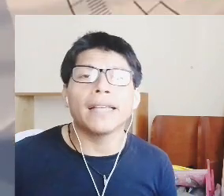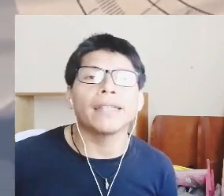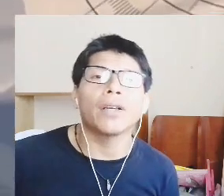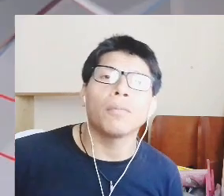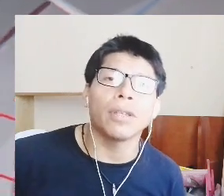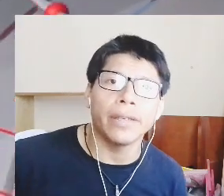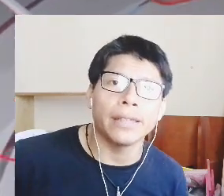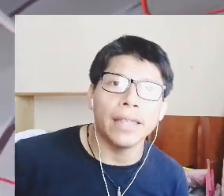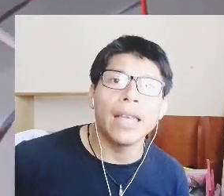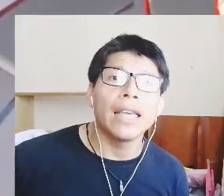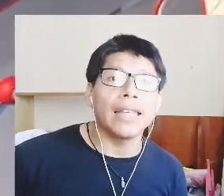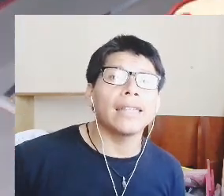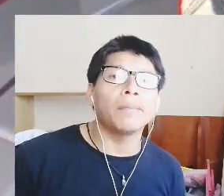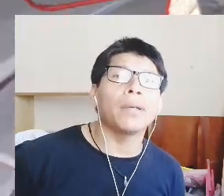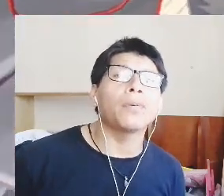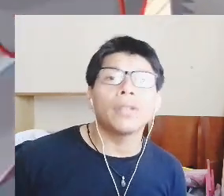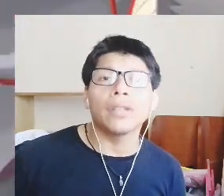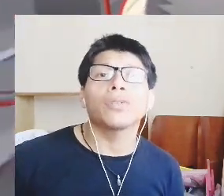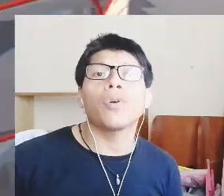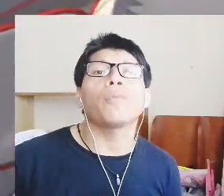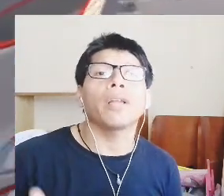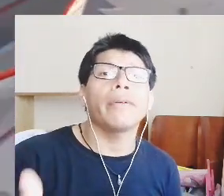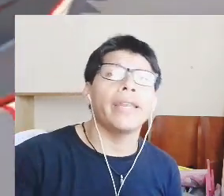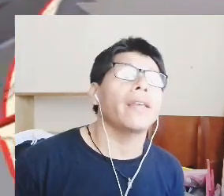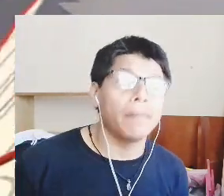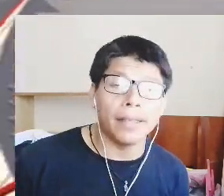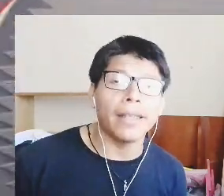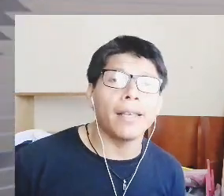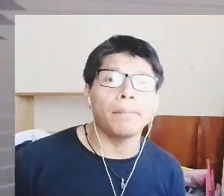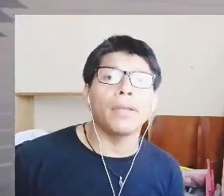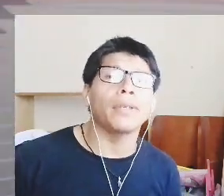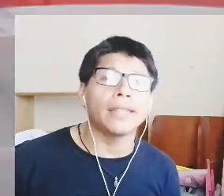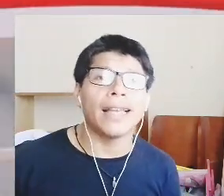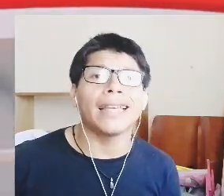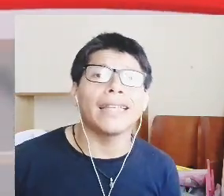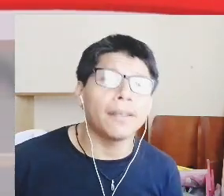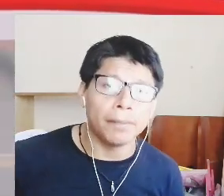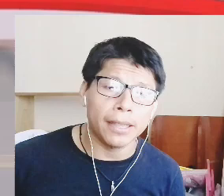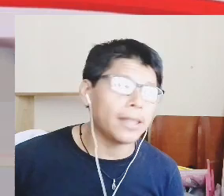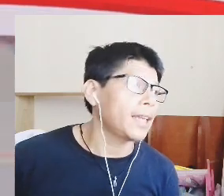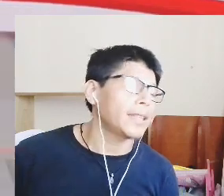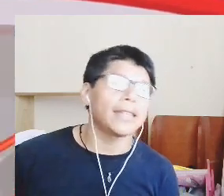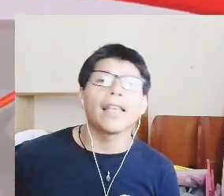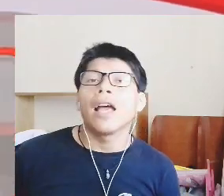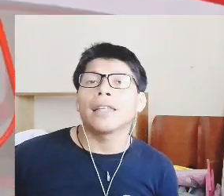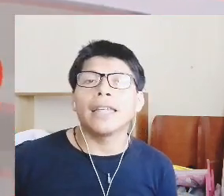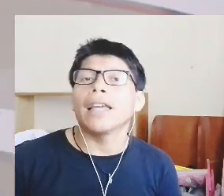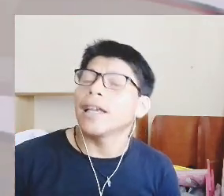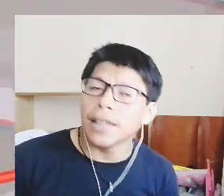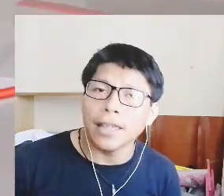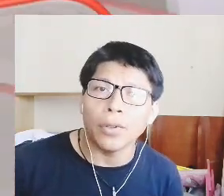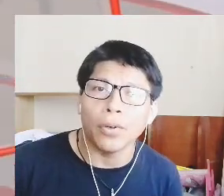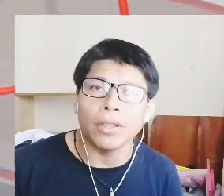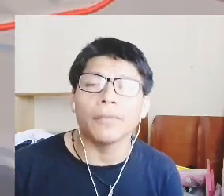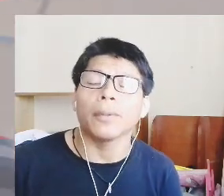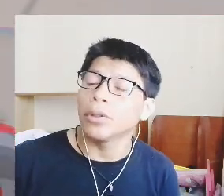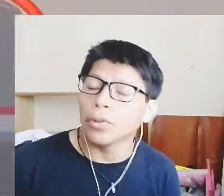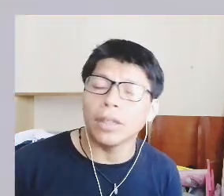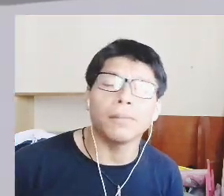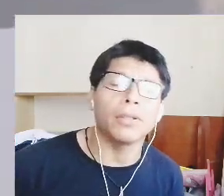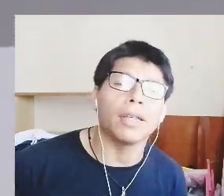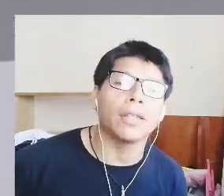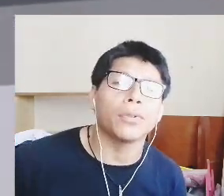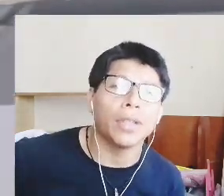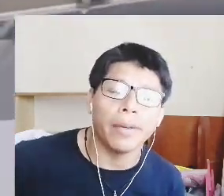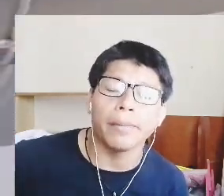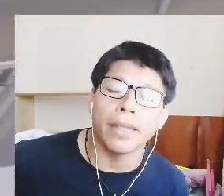expresarse como debe de ser y hacer preguntas como una verdadera periodista independiente así es así que hasta ahí les debo lo que es la información